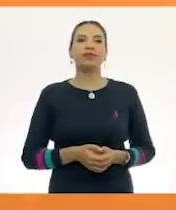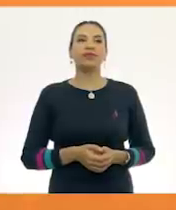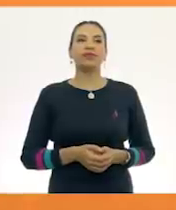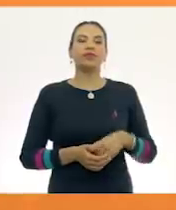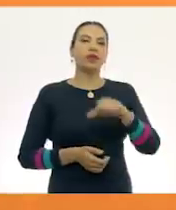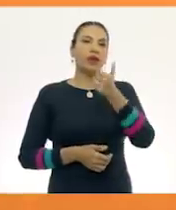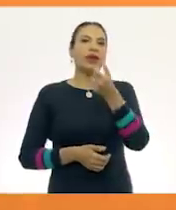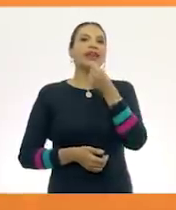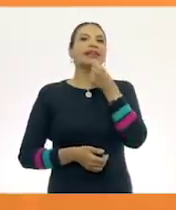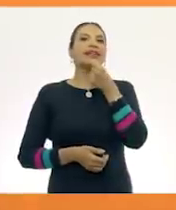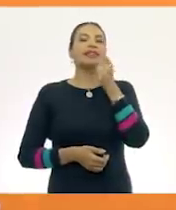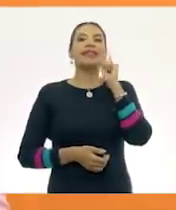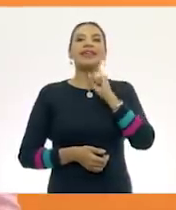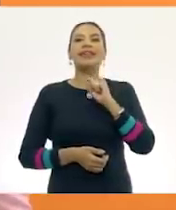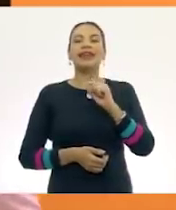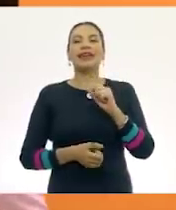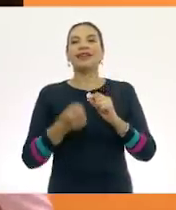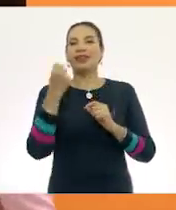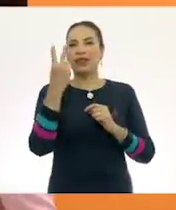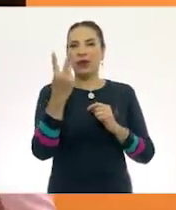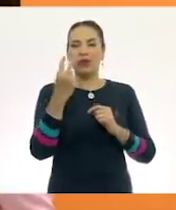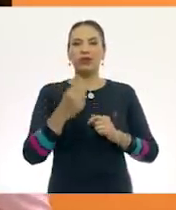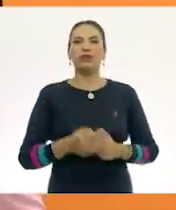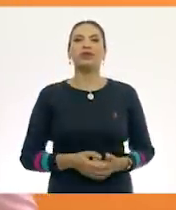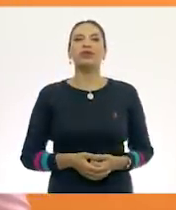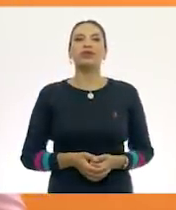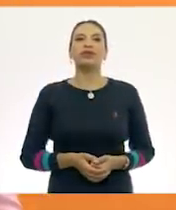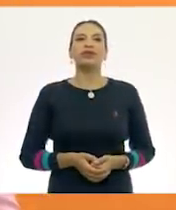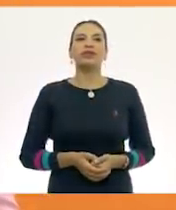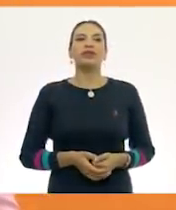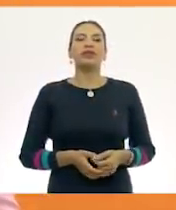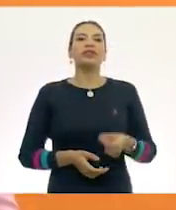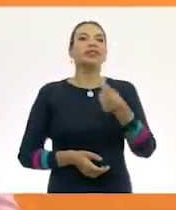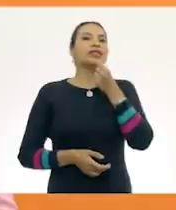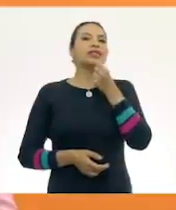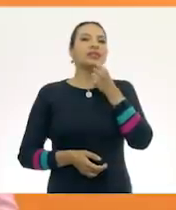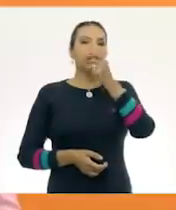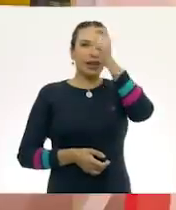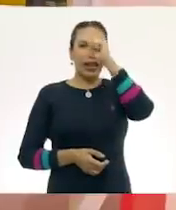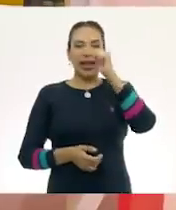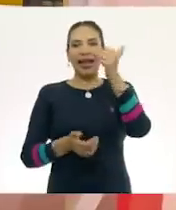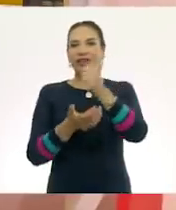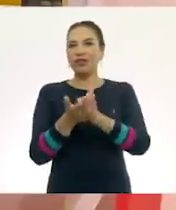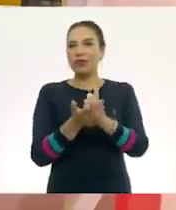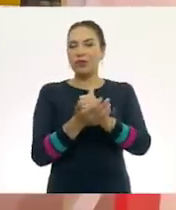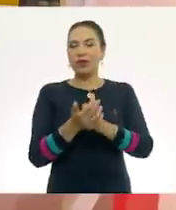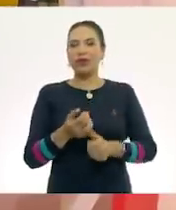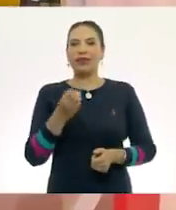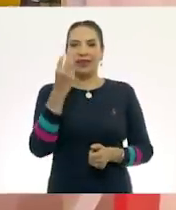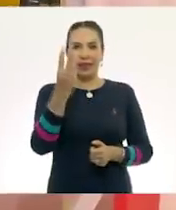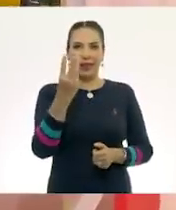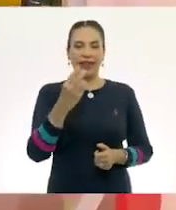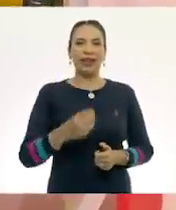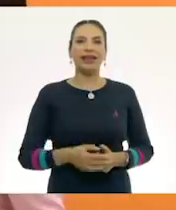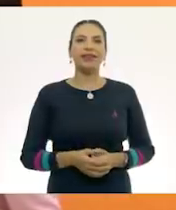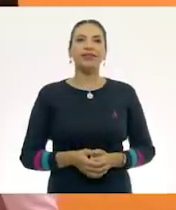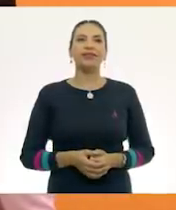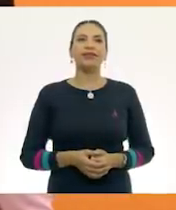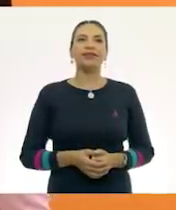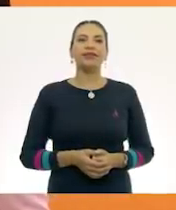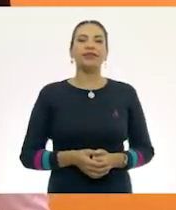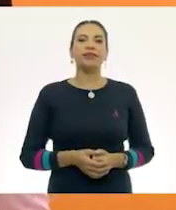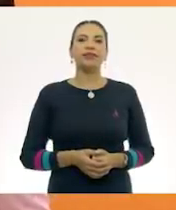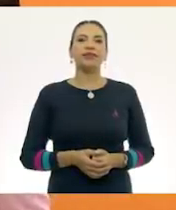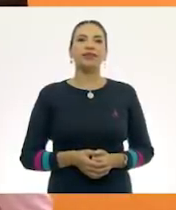otra niña y serían dos, el niño de la gorra azul, tres, luego